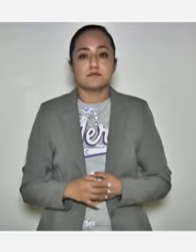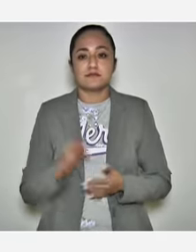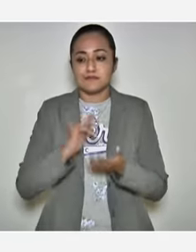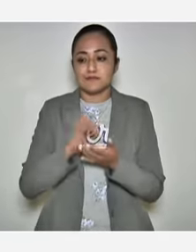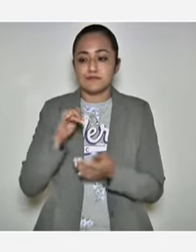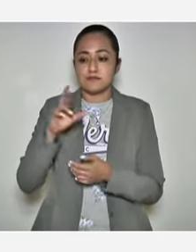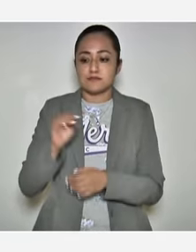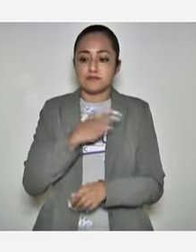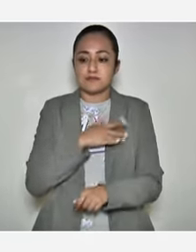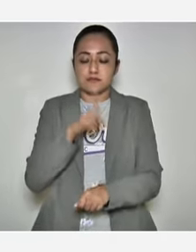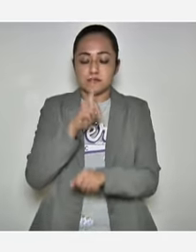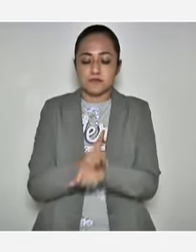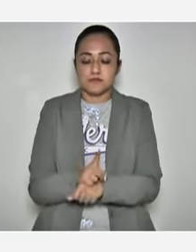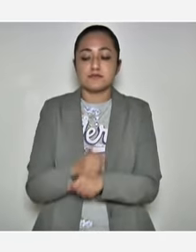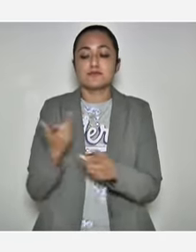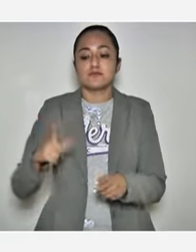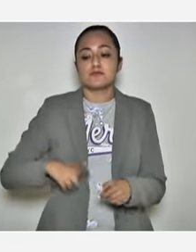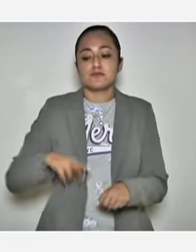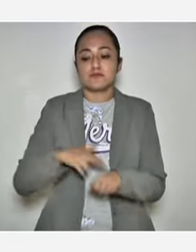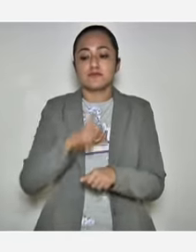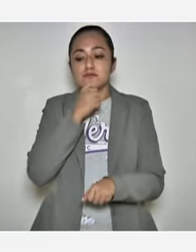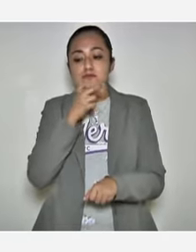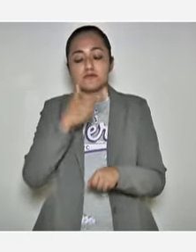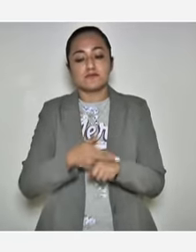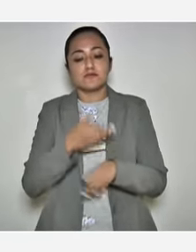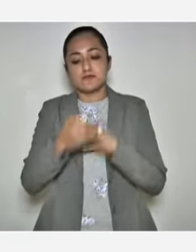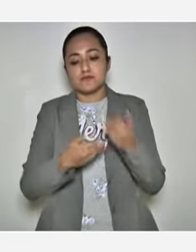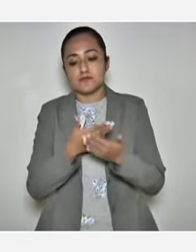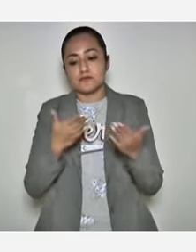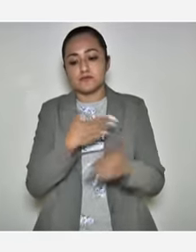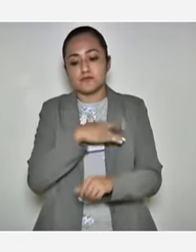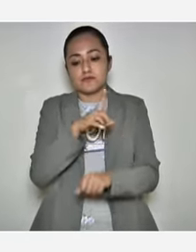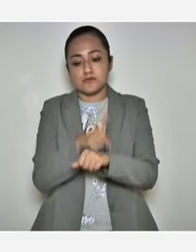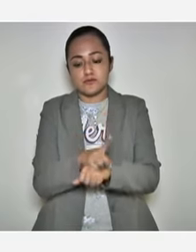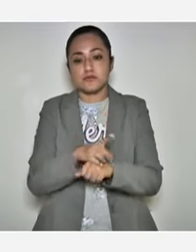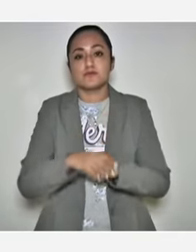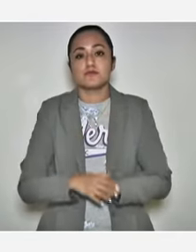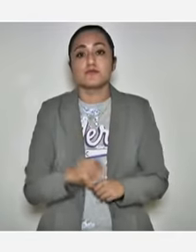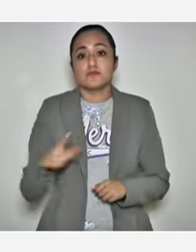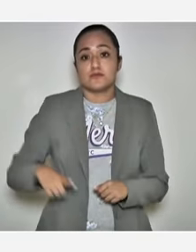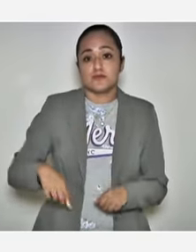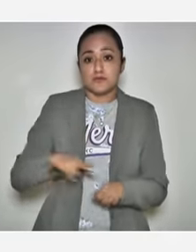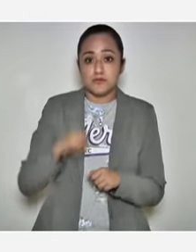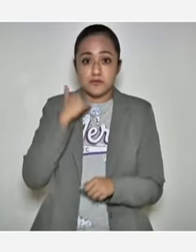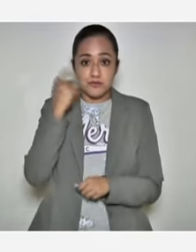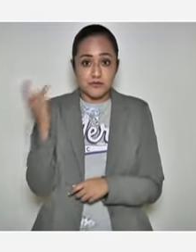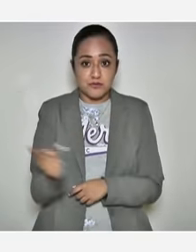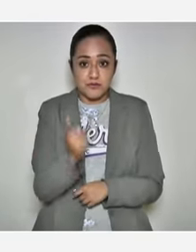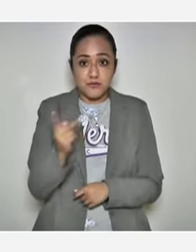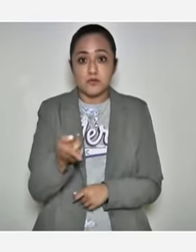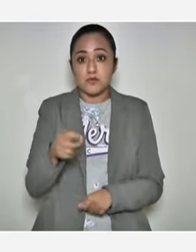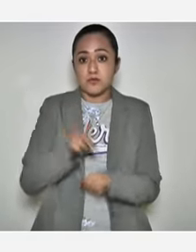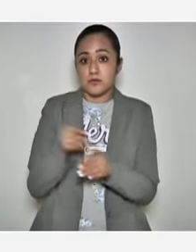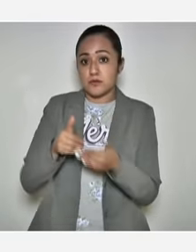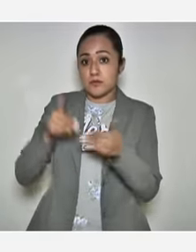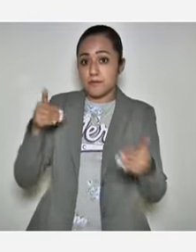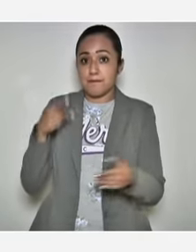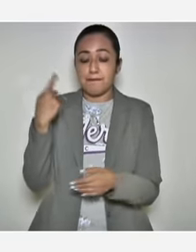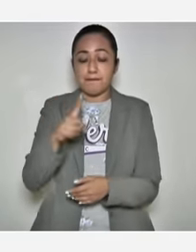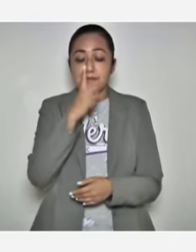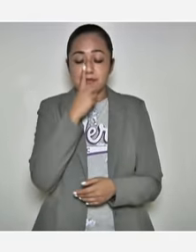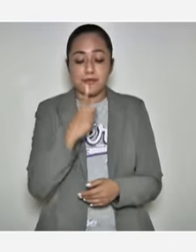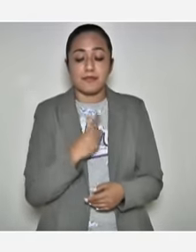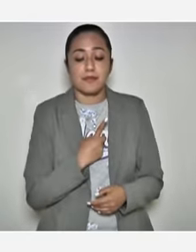Gracias, Vero. Muy buenos días, Gobernador, Secretario, Secretaría. Muy buenos días. Gobernador, quisiera preguntarle, hace unos días usted